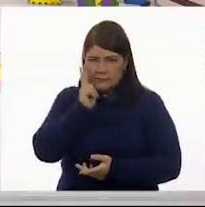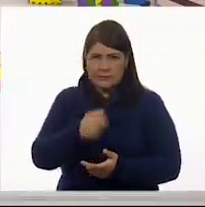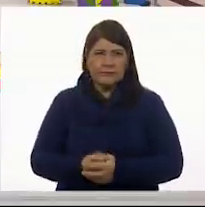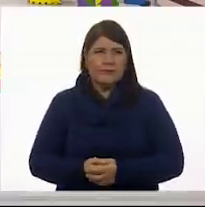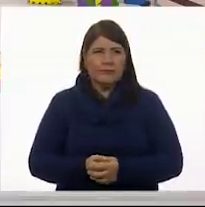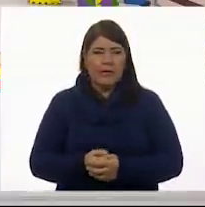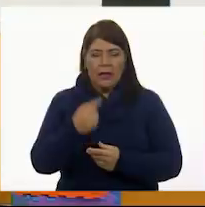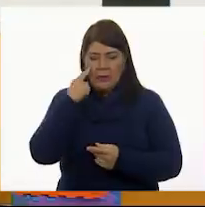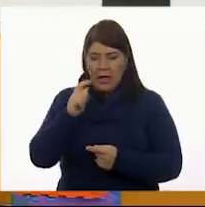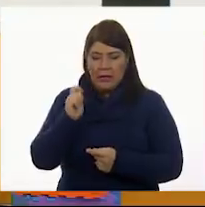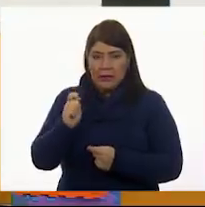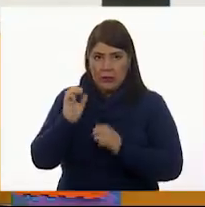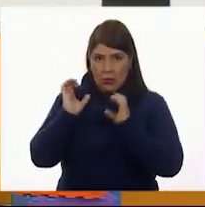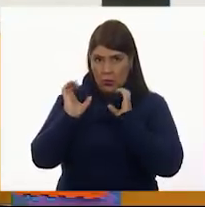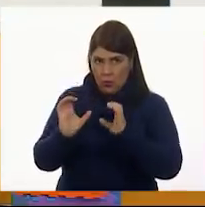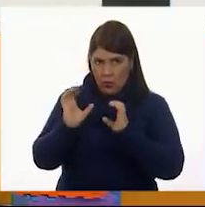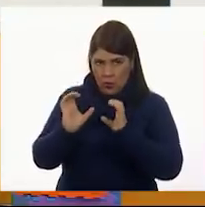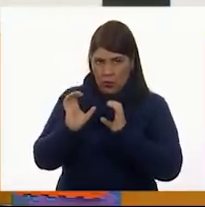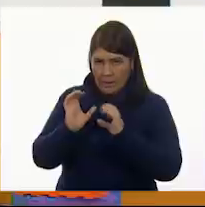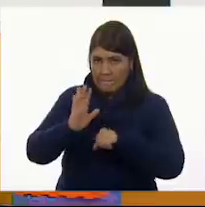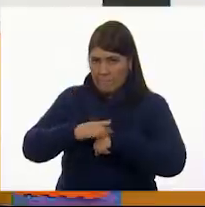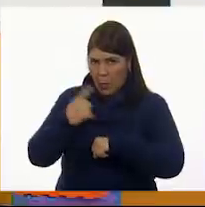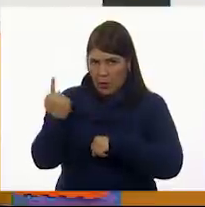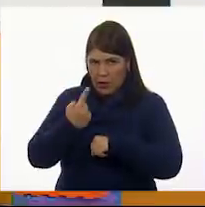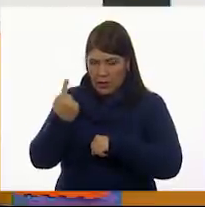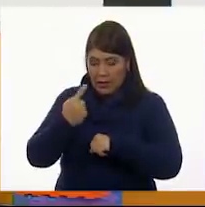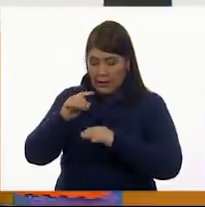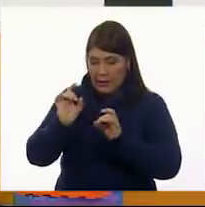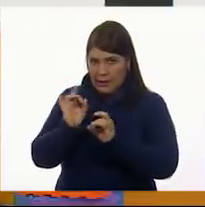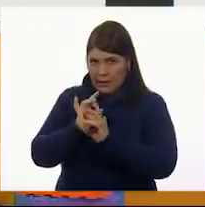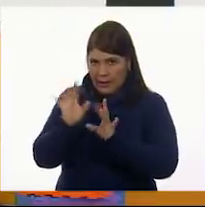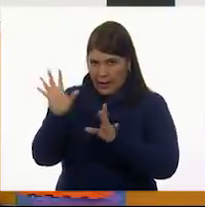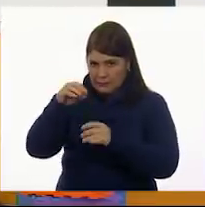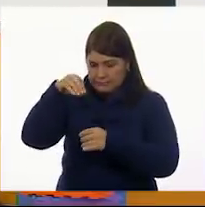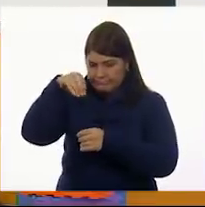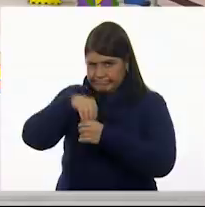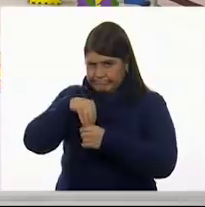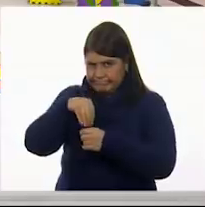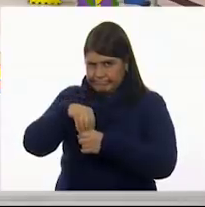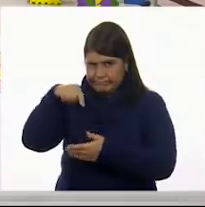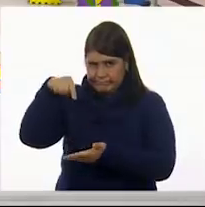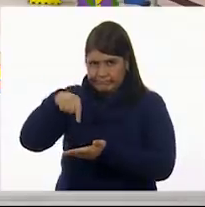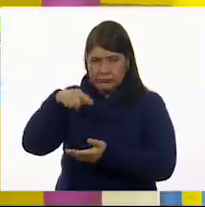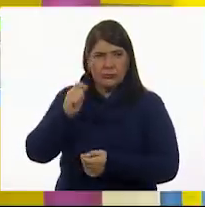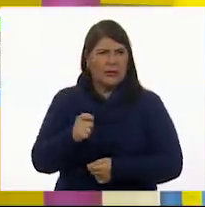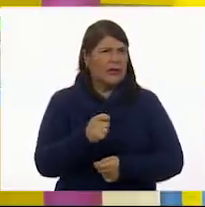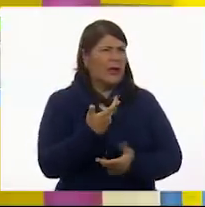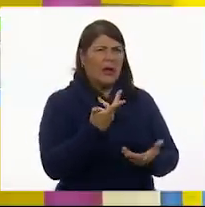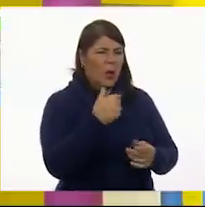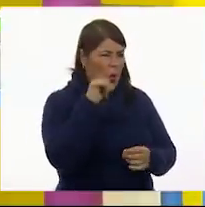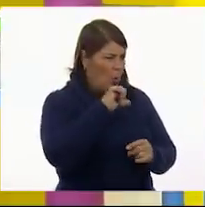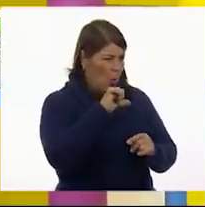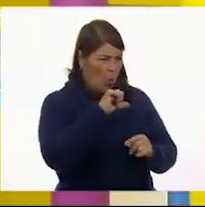Con mucho cuidado porque es sumamente confidencial, ¿verdad? ¿De qué va a tratar nuestro caso?